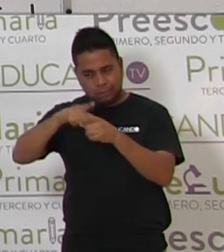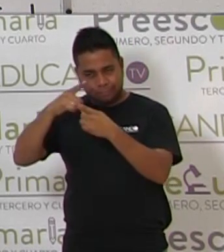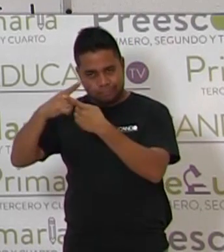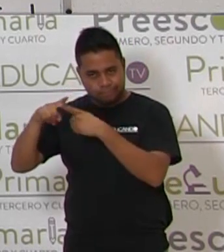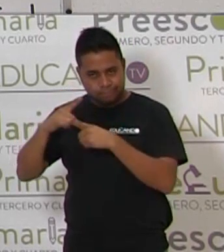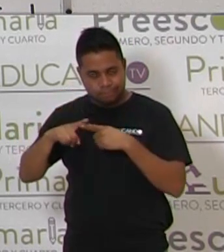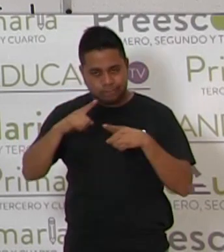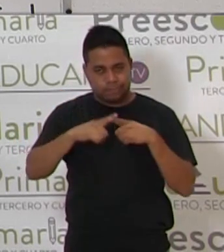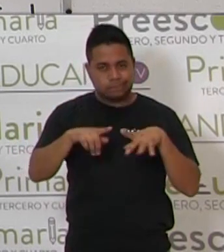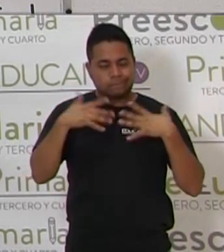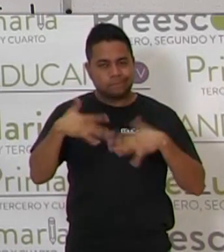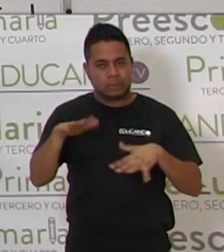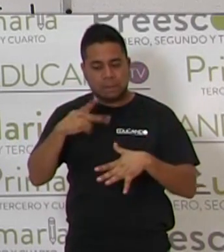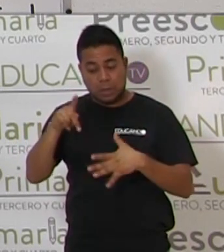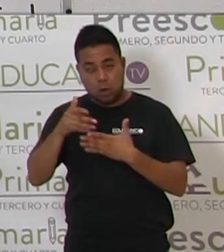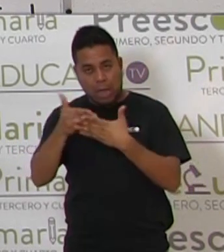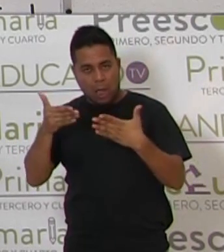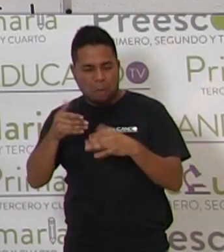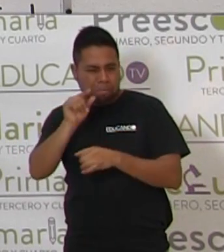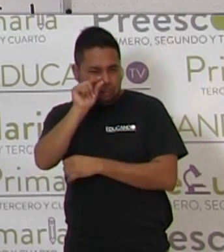poner más difícil.